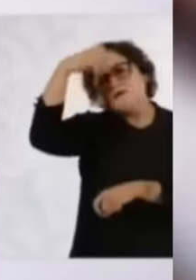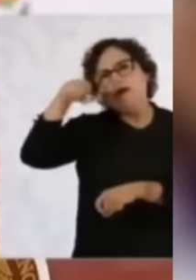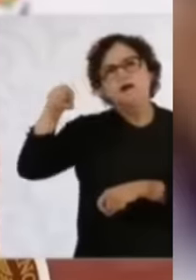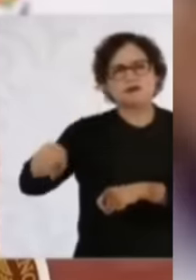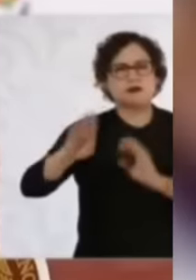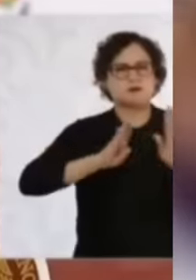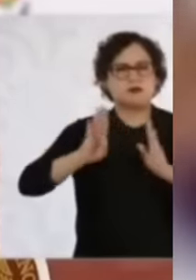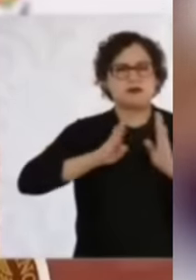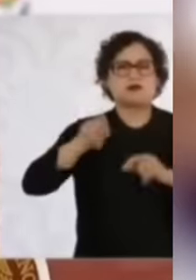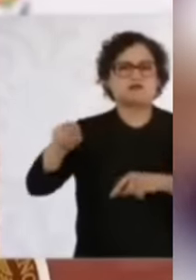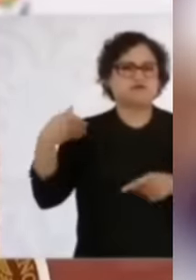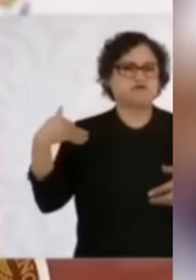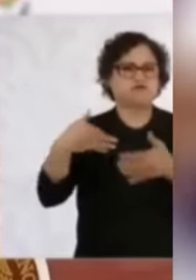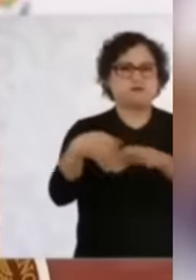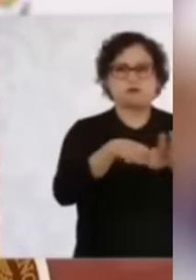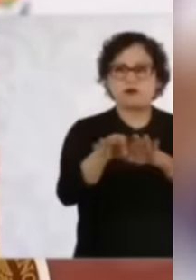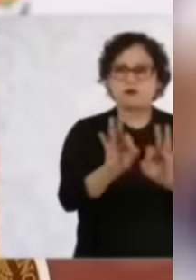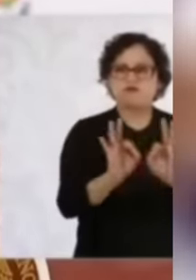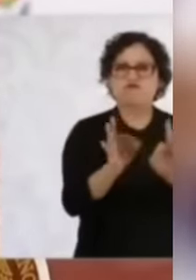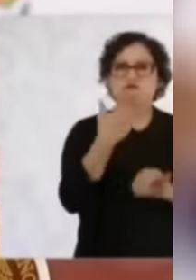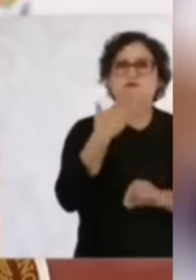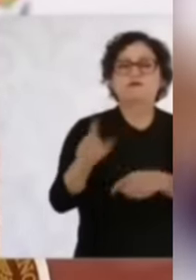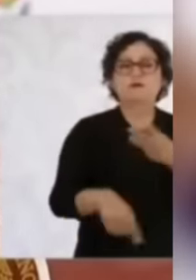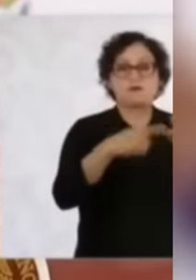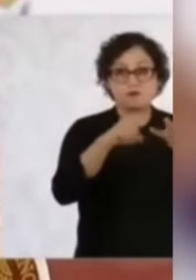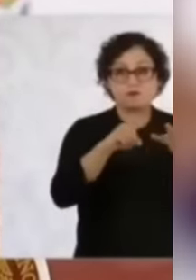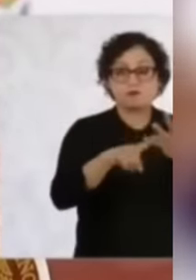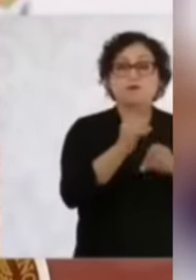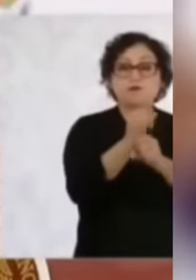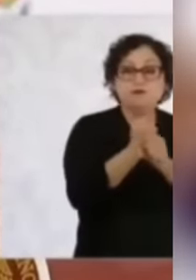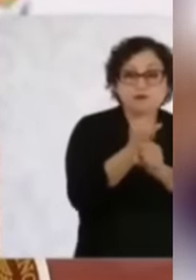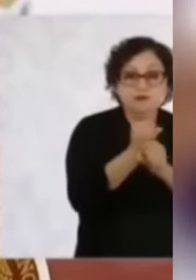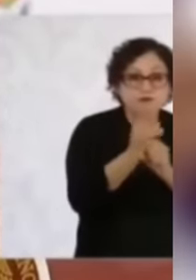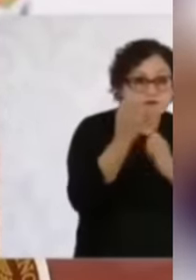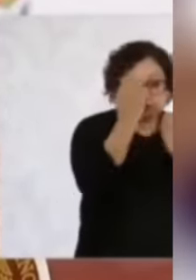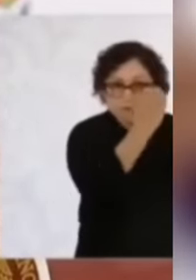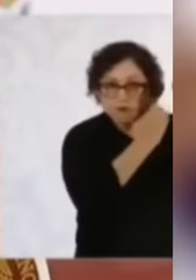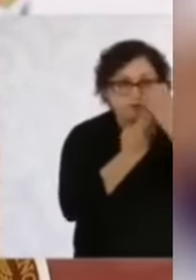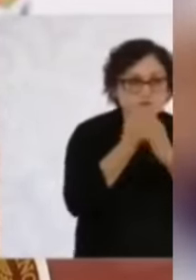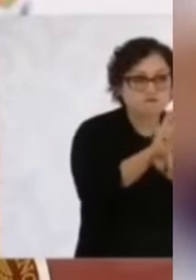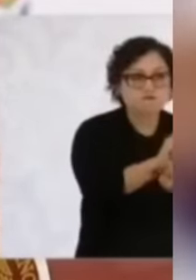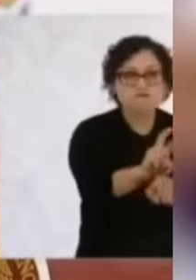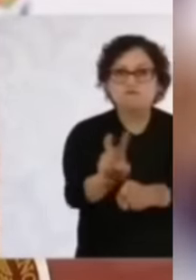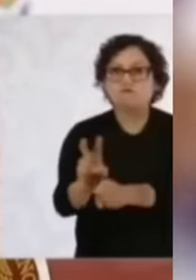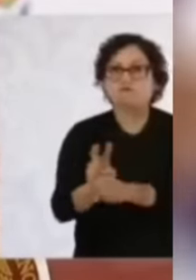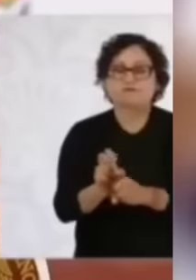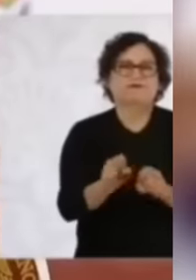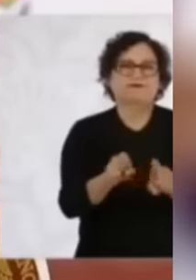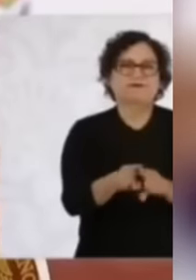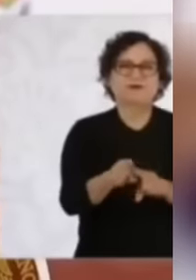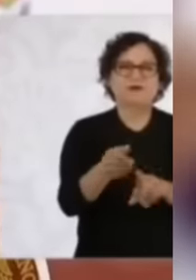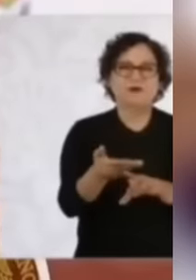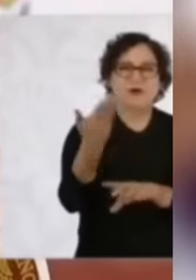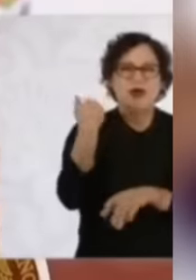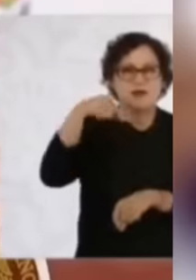trabajo. El tercer punto, inteligencia e investigación. Se trabajó mucho en lo mismo que hicimos en su momento